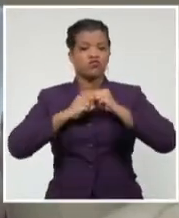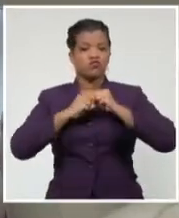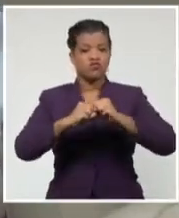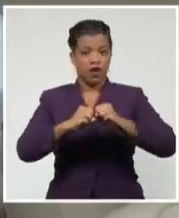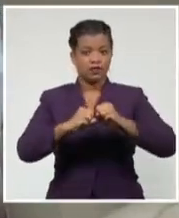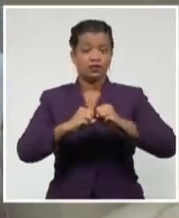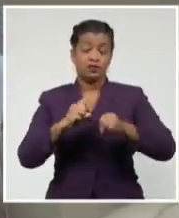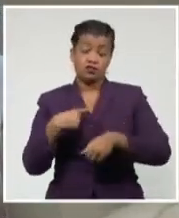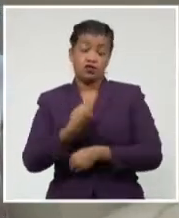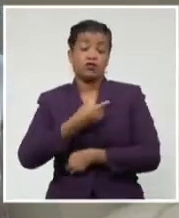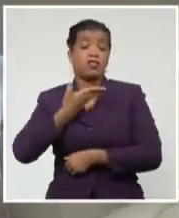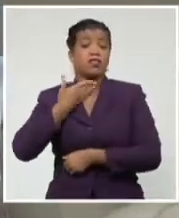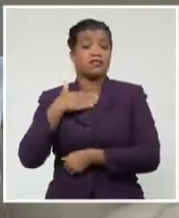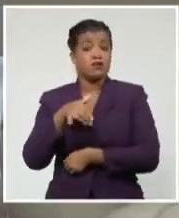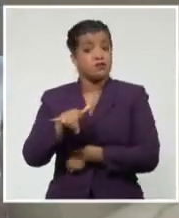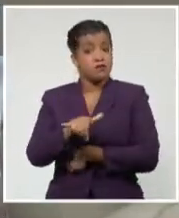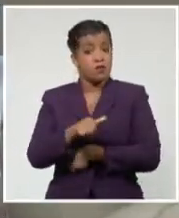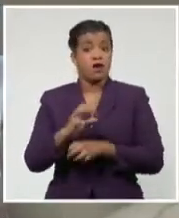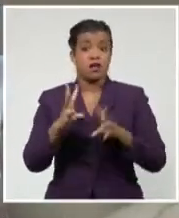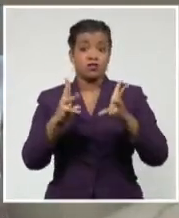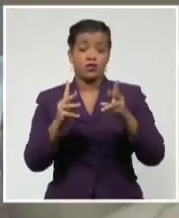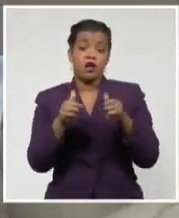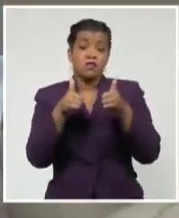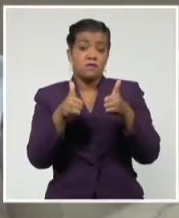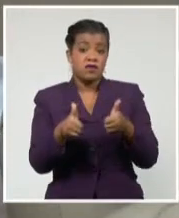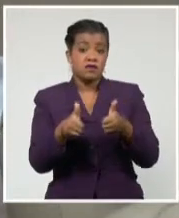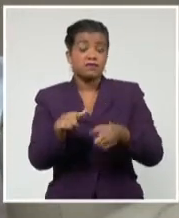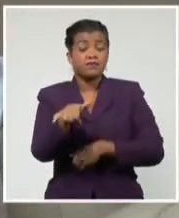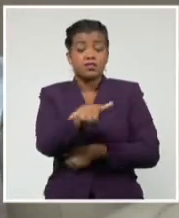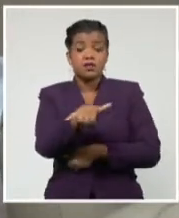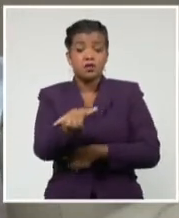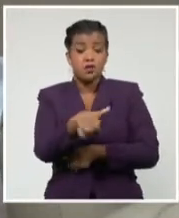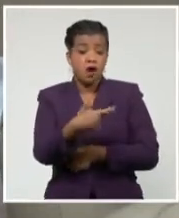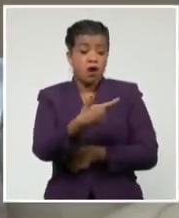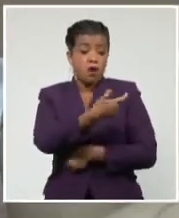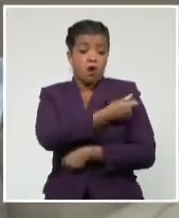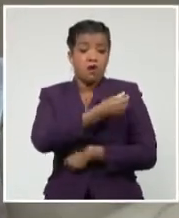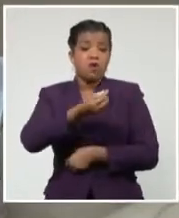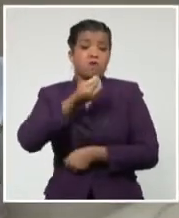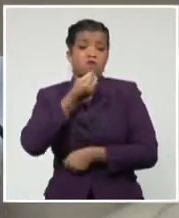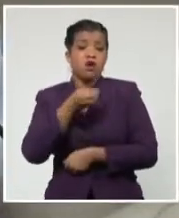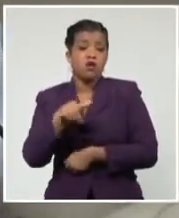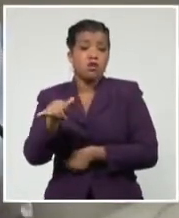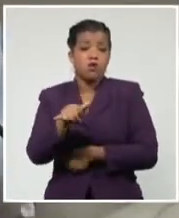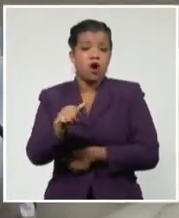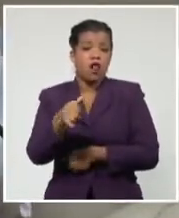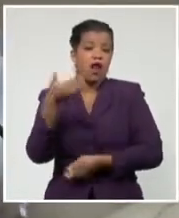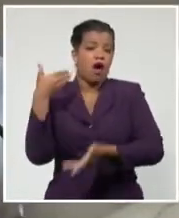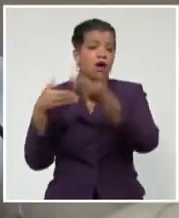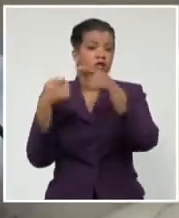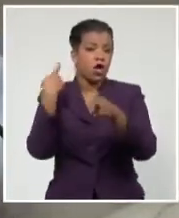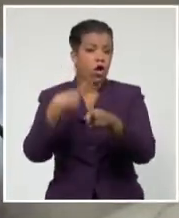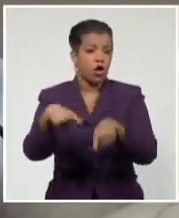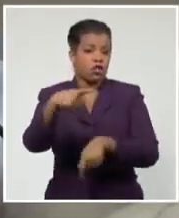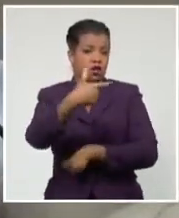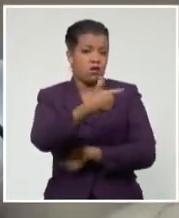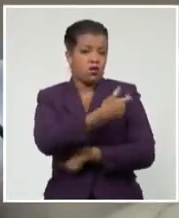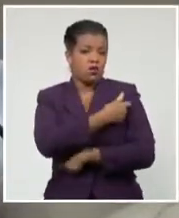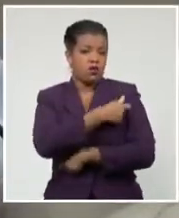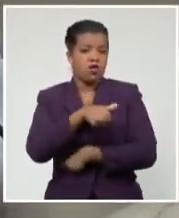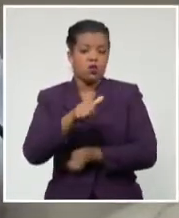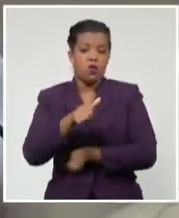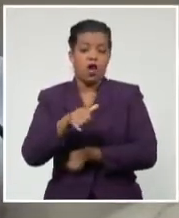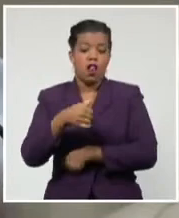Soberana 01 también, pero aspiramos a esta vacuna tenga la capacidad que tuvieron otras vacunas conjugadas, que es inducir una